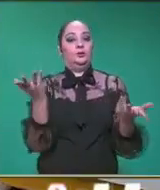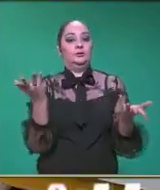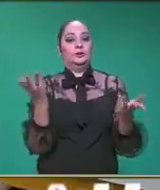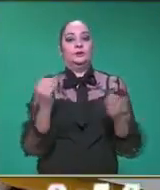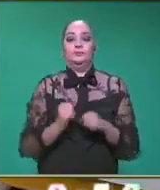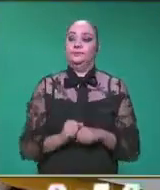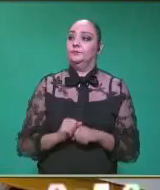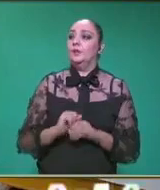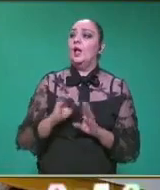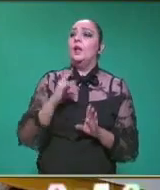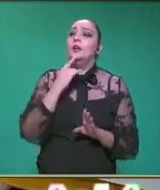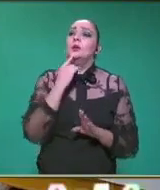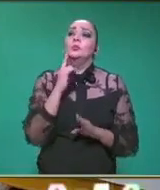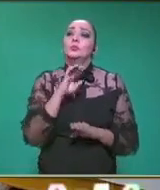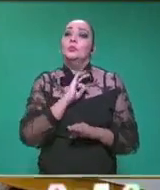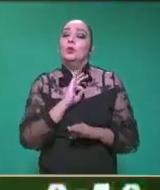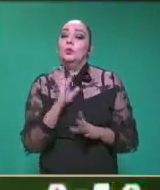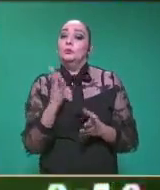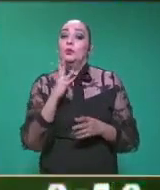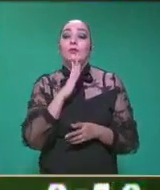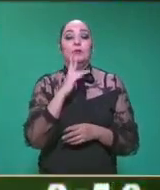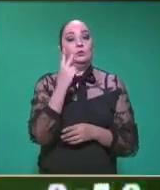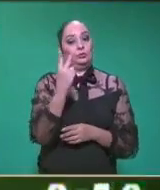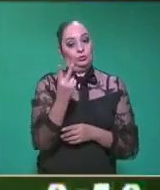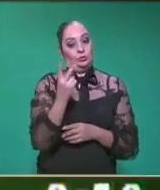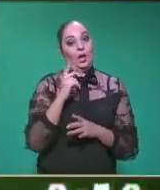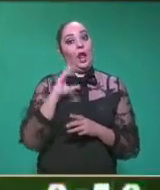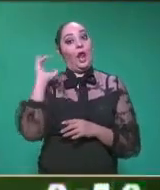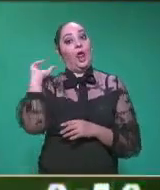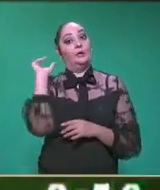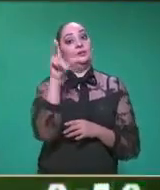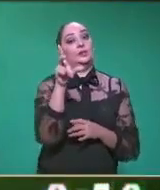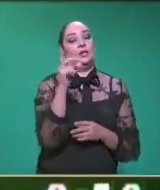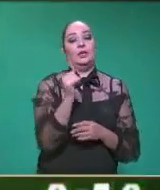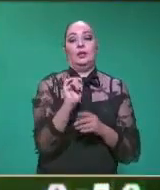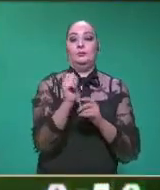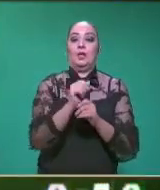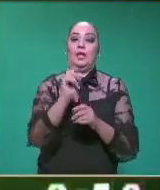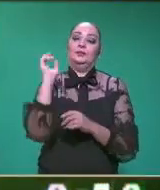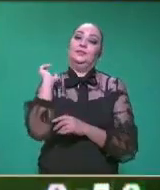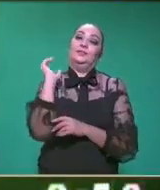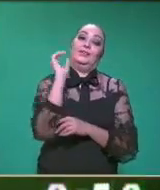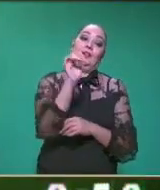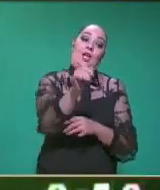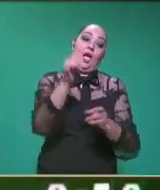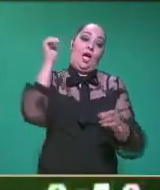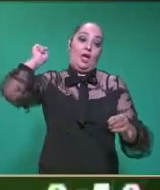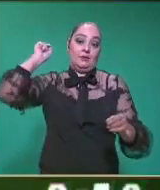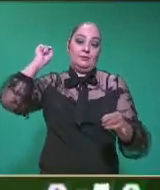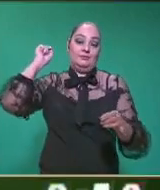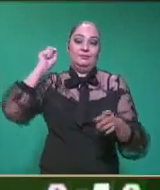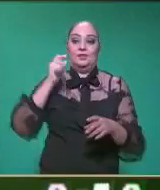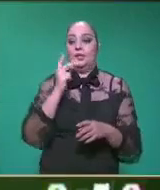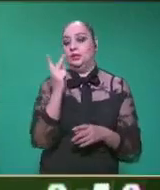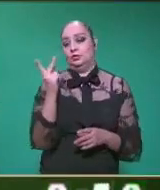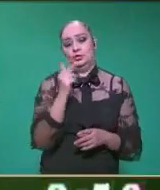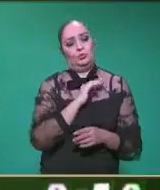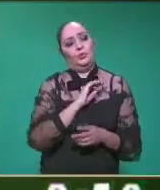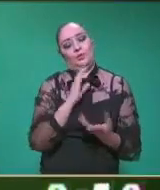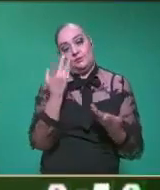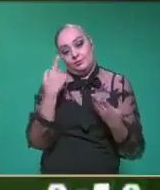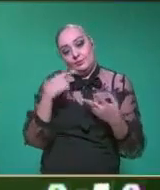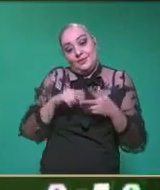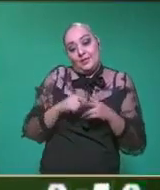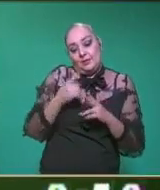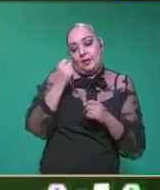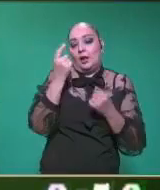como ya lo mencionamos, se pueden fundamentar dos, el lanzar y el estirar, que ambas pueden integrarse en ciertas partes de la iniciación de